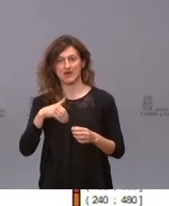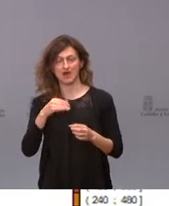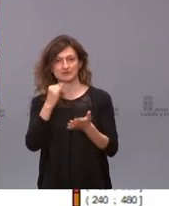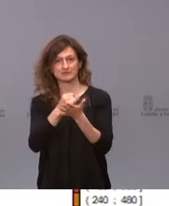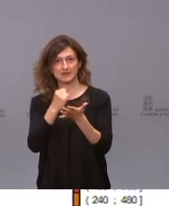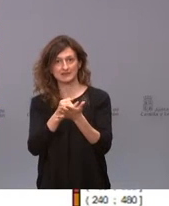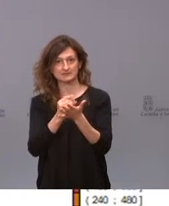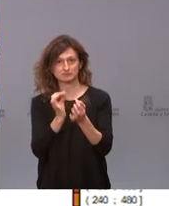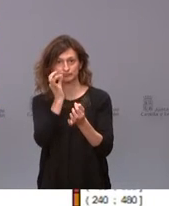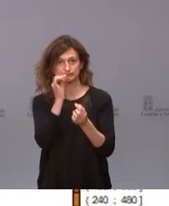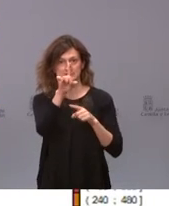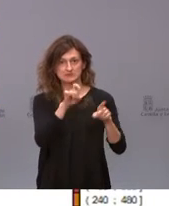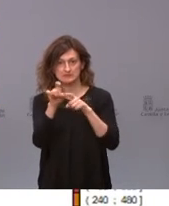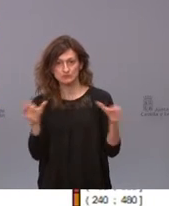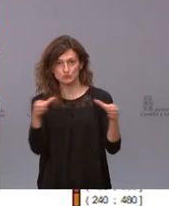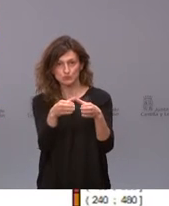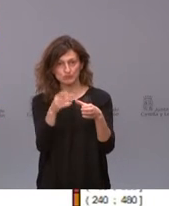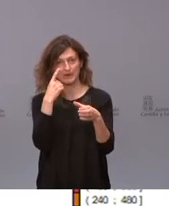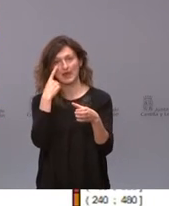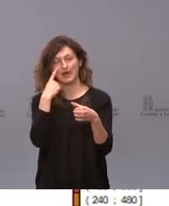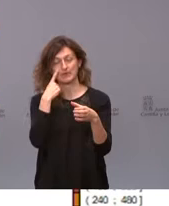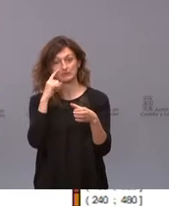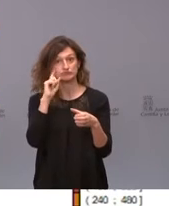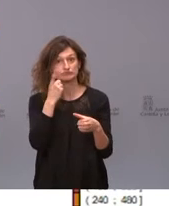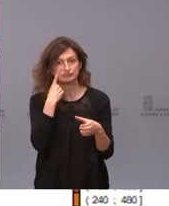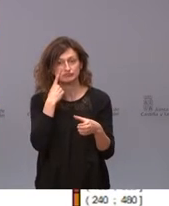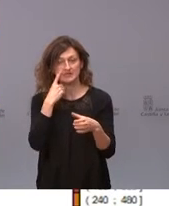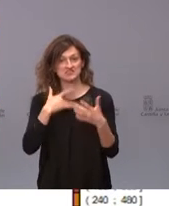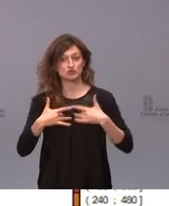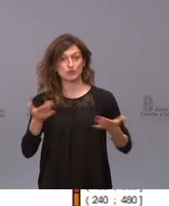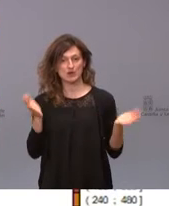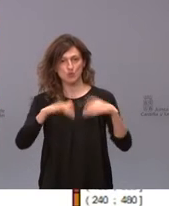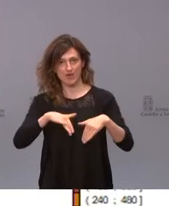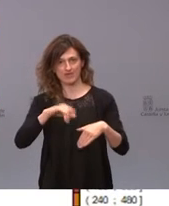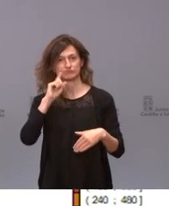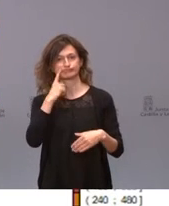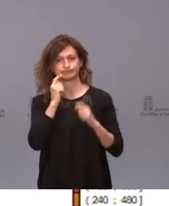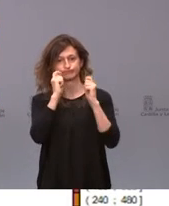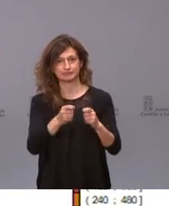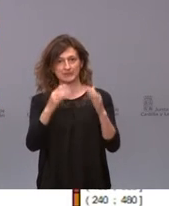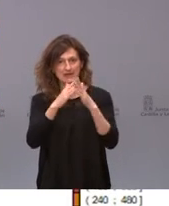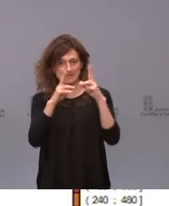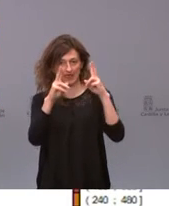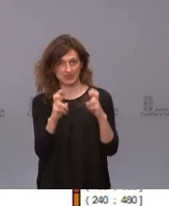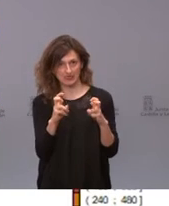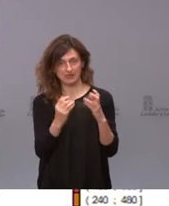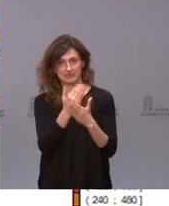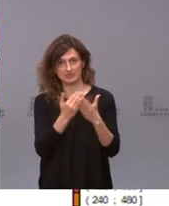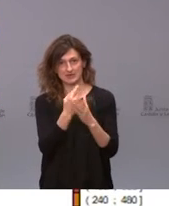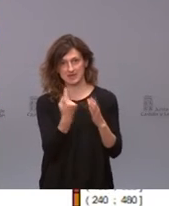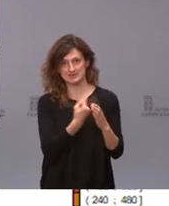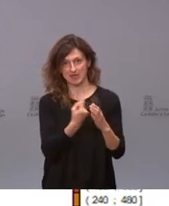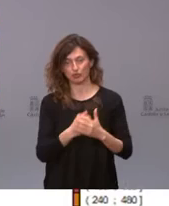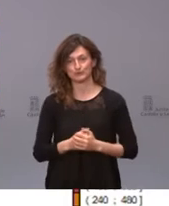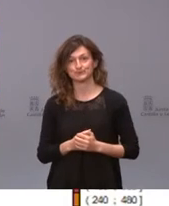selectivos para intentar detectar aquellos casos asintomáticos y poder hacer cuarentenas y poder hacer aislamientos.